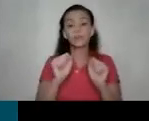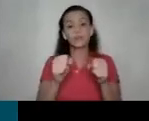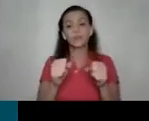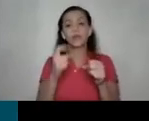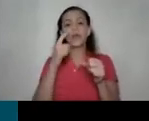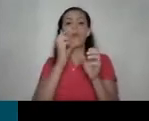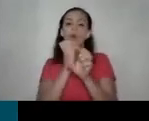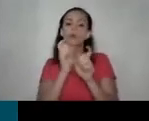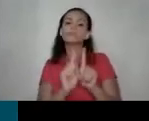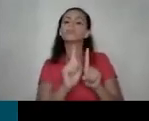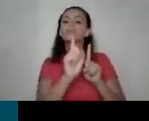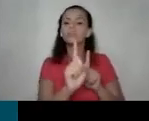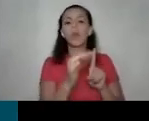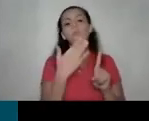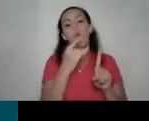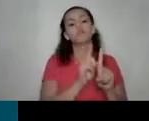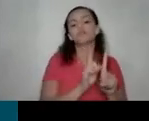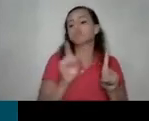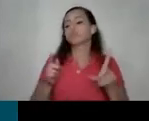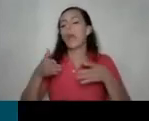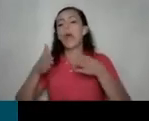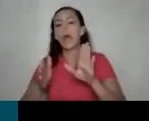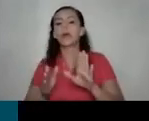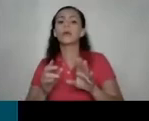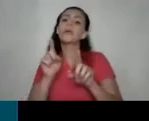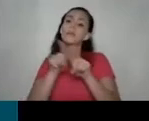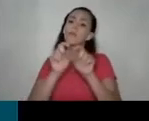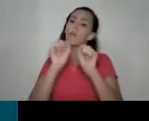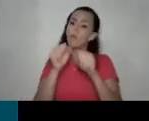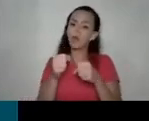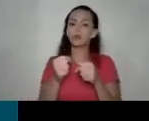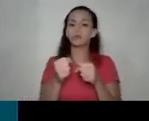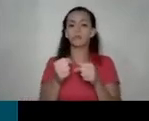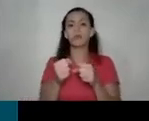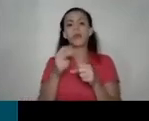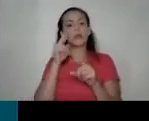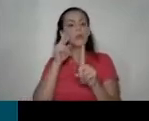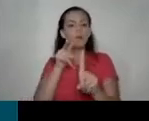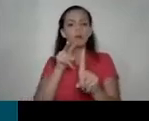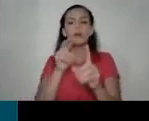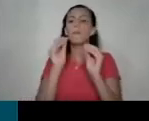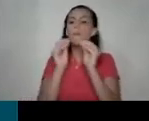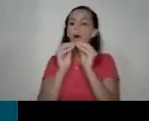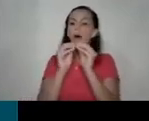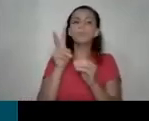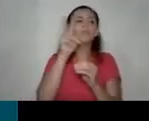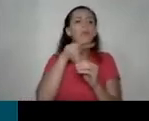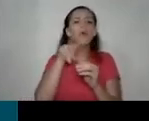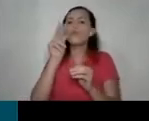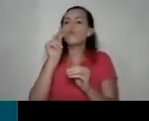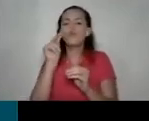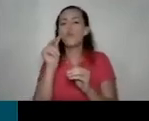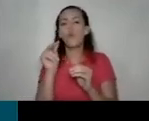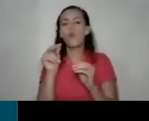o lo que sea pues también puedes poder tal vez llevar la mirada más o sea no fijar la mirada en esa persona